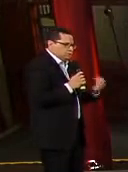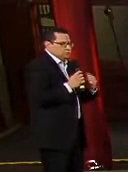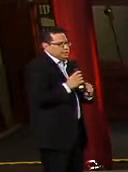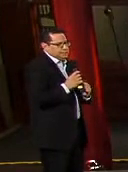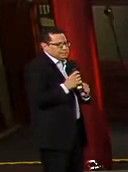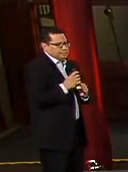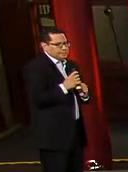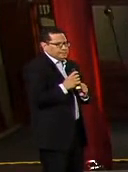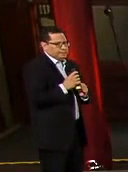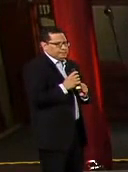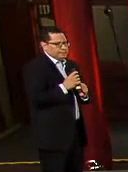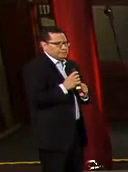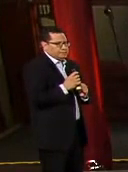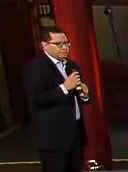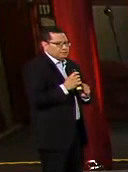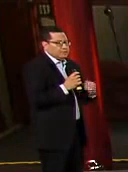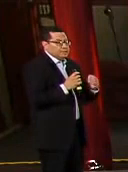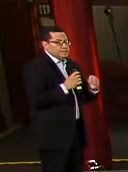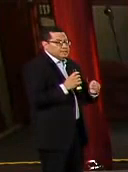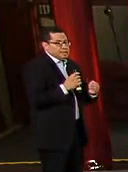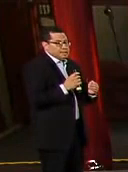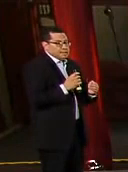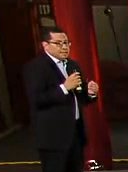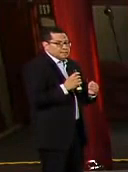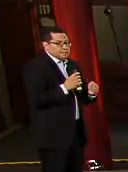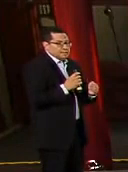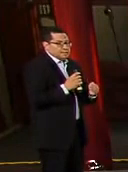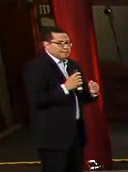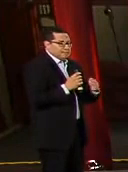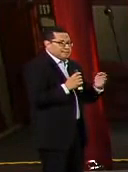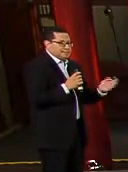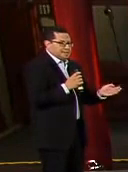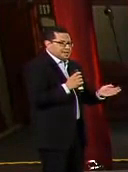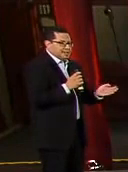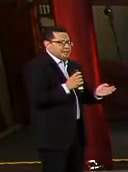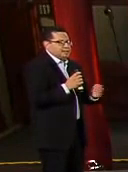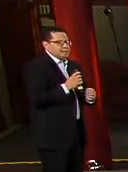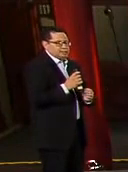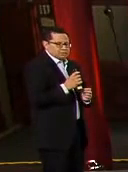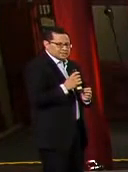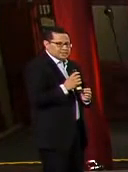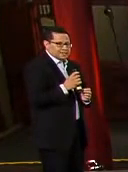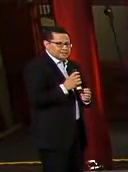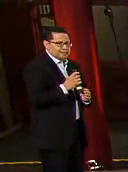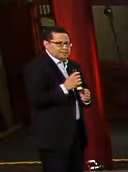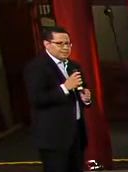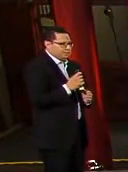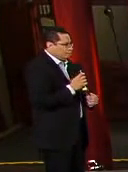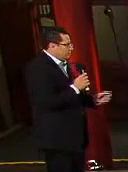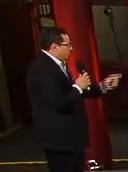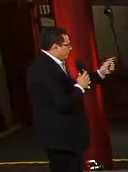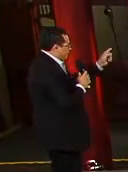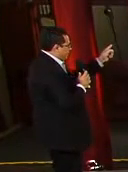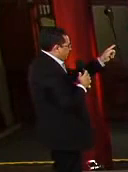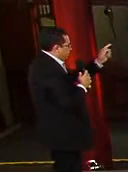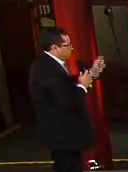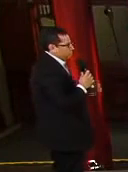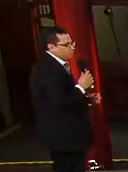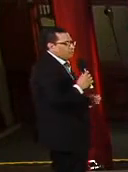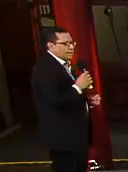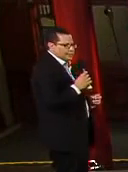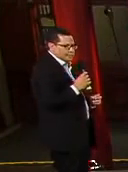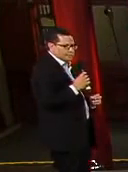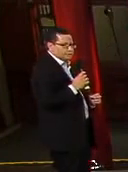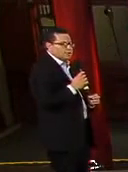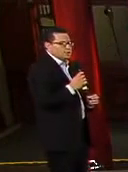no son una lamentable defunción y que además tienen más ya de 14 días de haber padecido la enfermedad. Estos